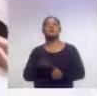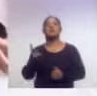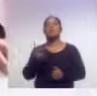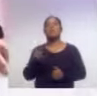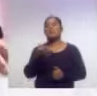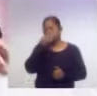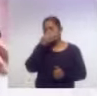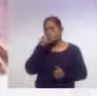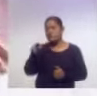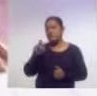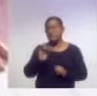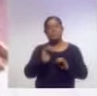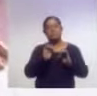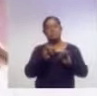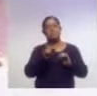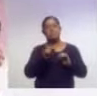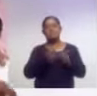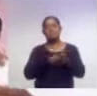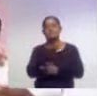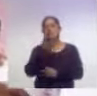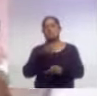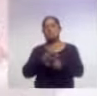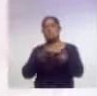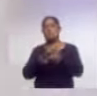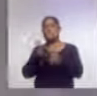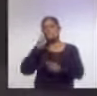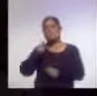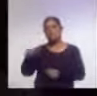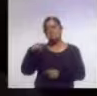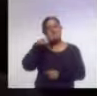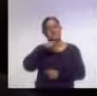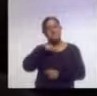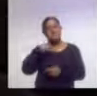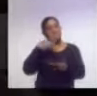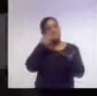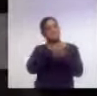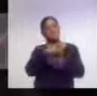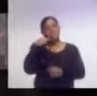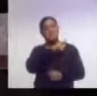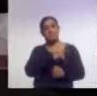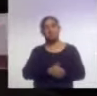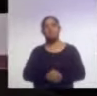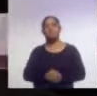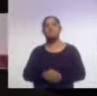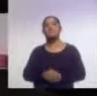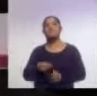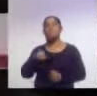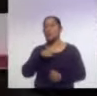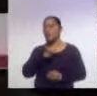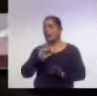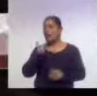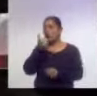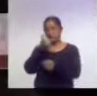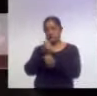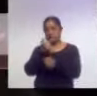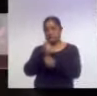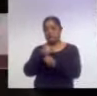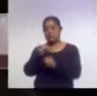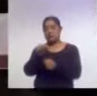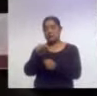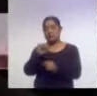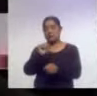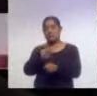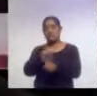egresarán del bachillerato, reconocieron que el trámite fue ágil. Nosotros somos alumnos de sexto semestre, pues ya era un trámite que necesitábamos